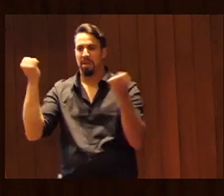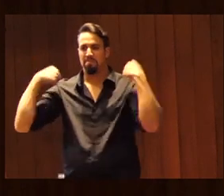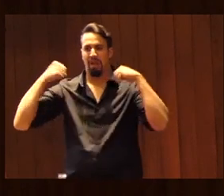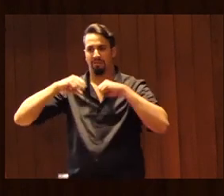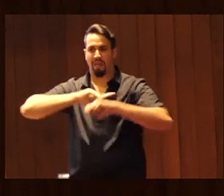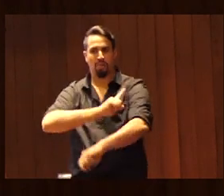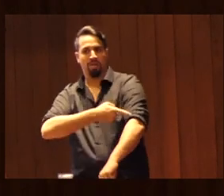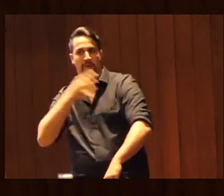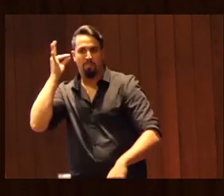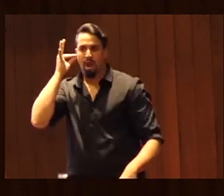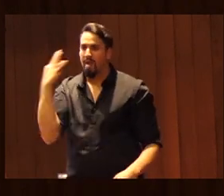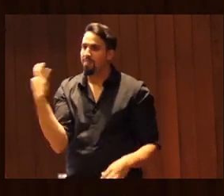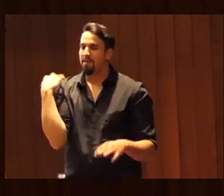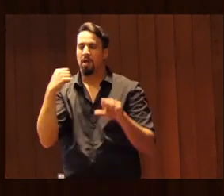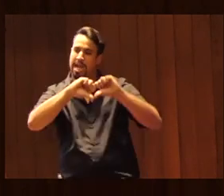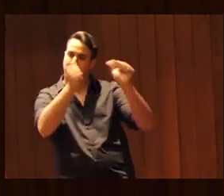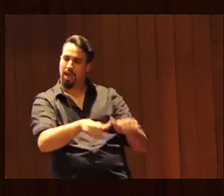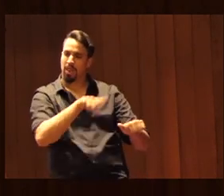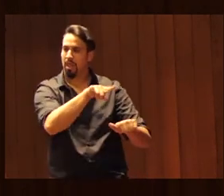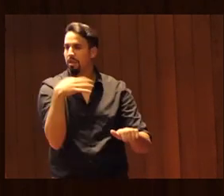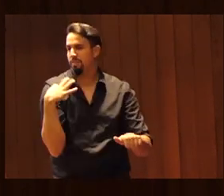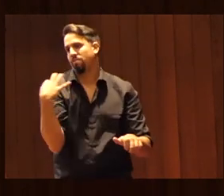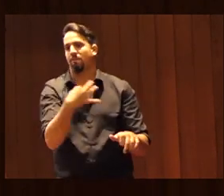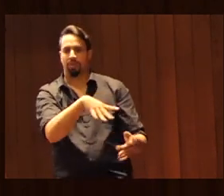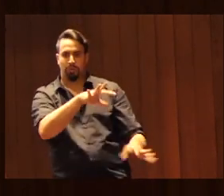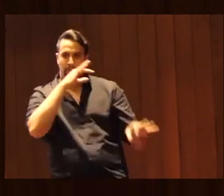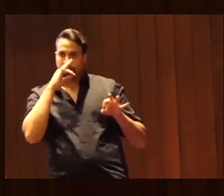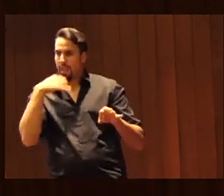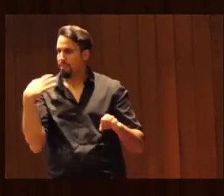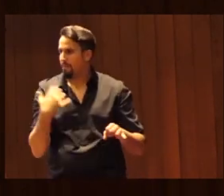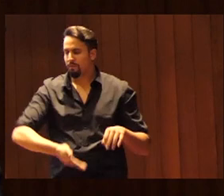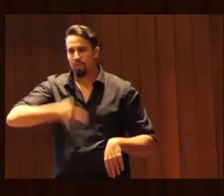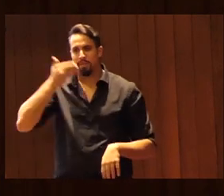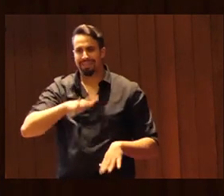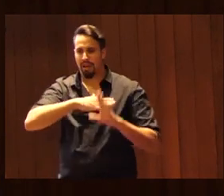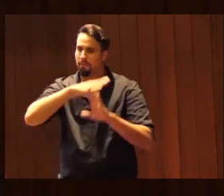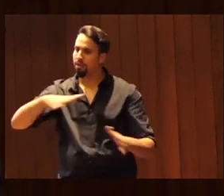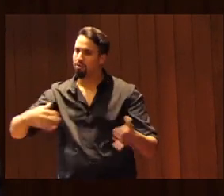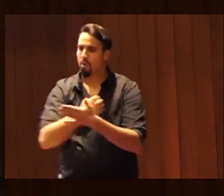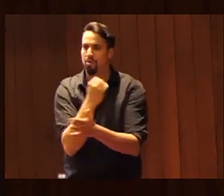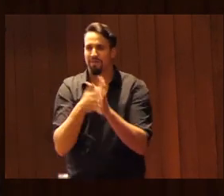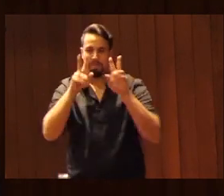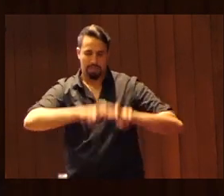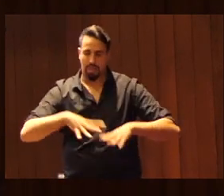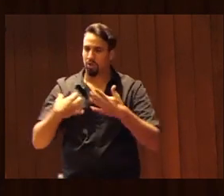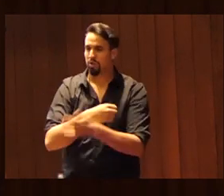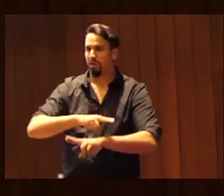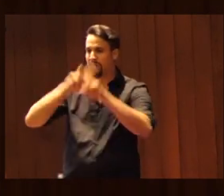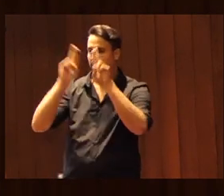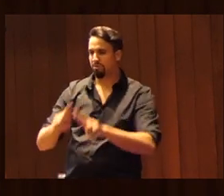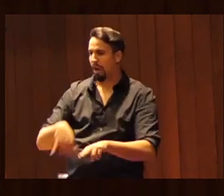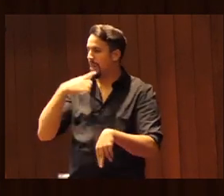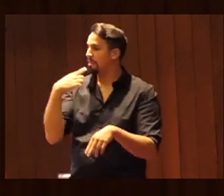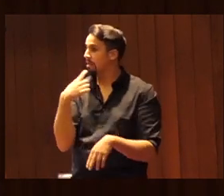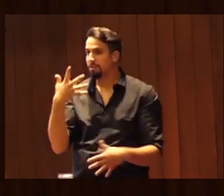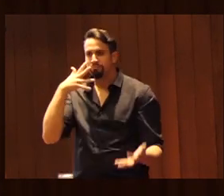es la presencia de referentes, es fundamental en todos los niveles. Todas las investigaciones a nivel internacional no hacen más que subrayar la